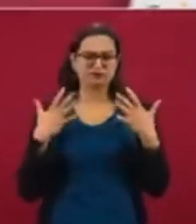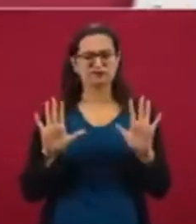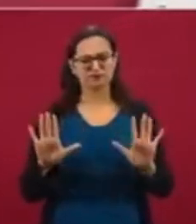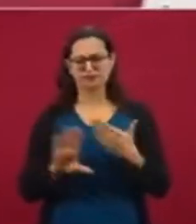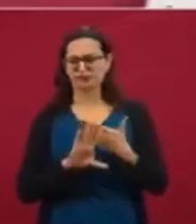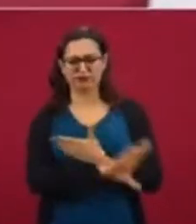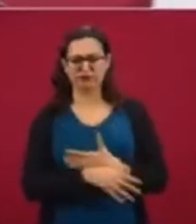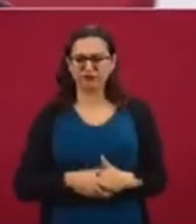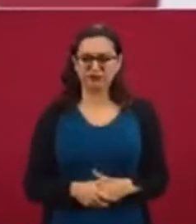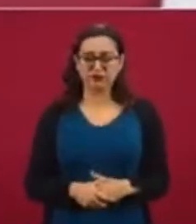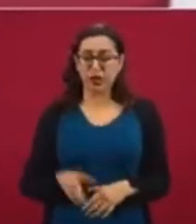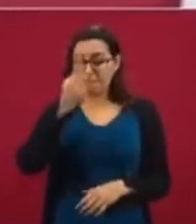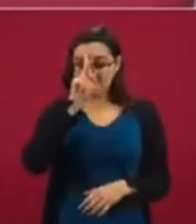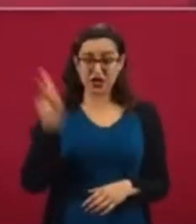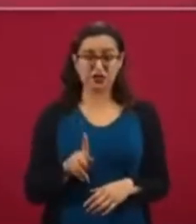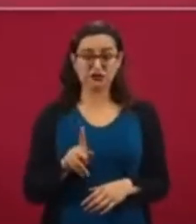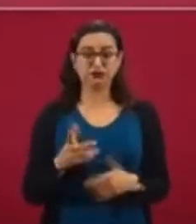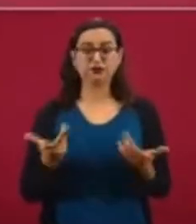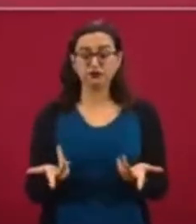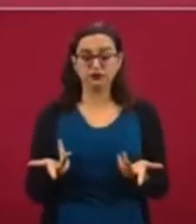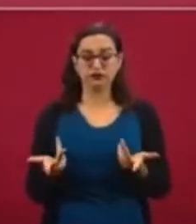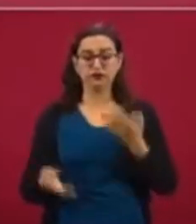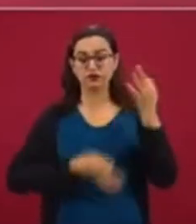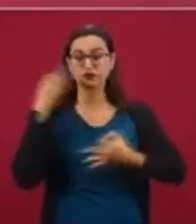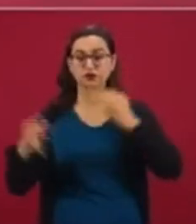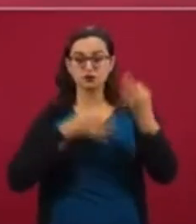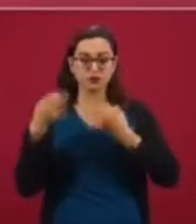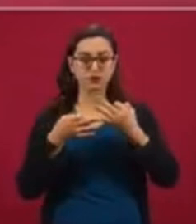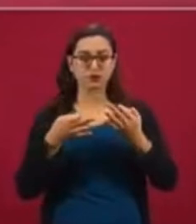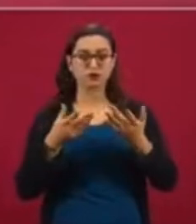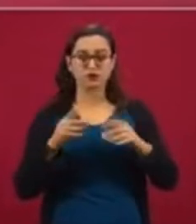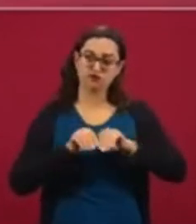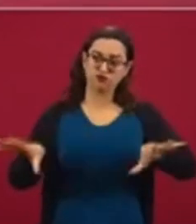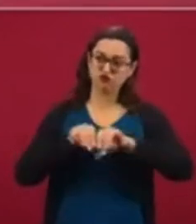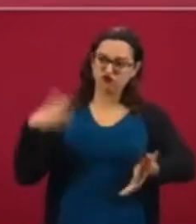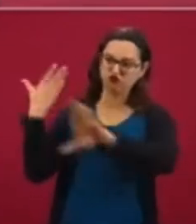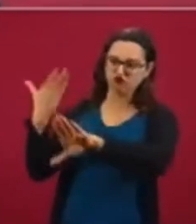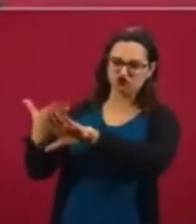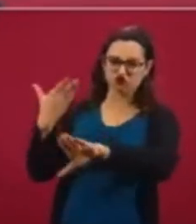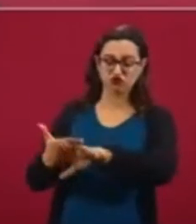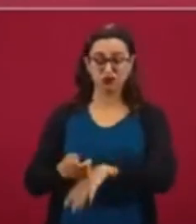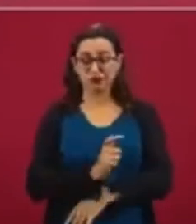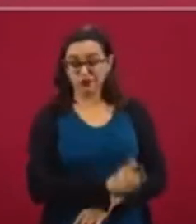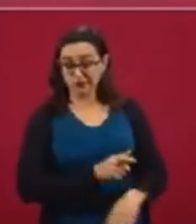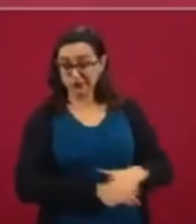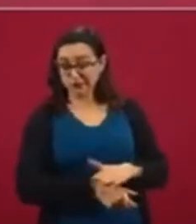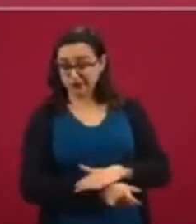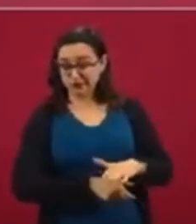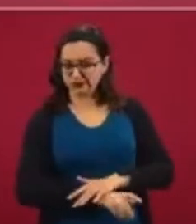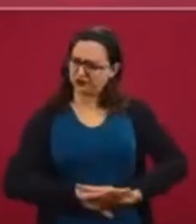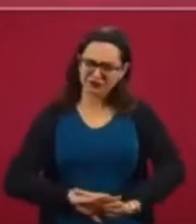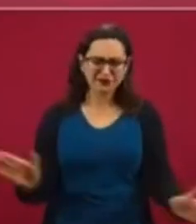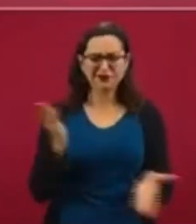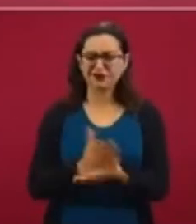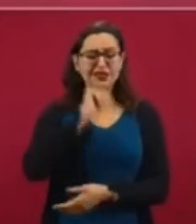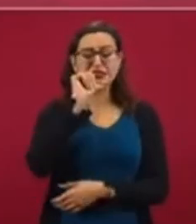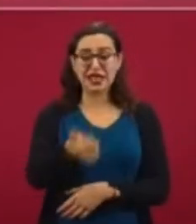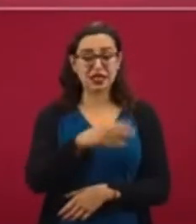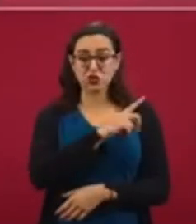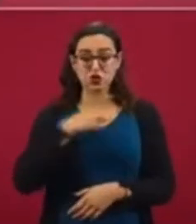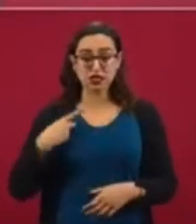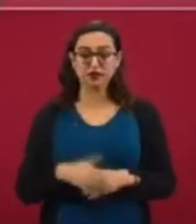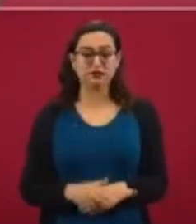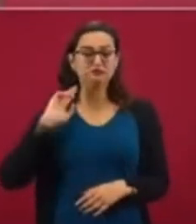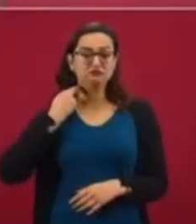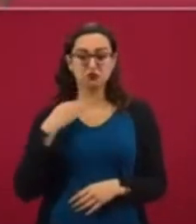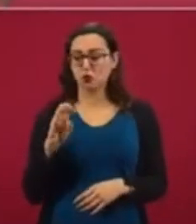sobre todo que no haya campañas pagadas en las redes sociales en contra de ninguna persona, los